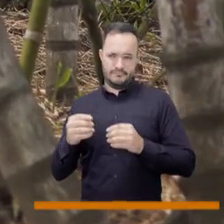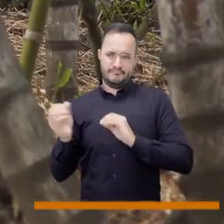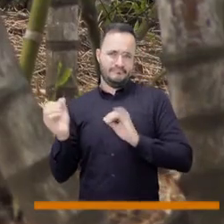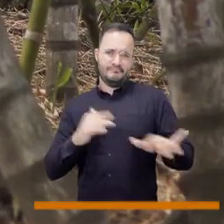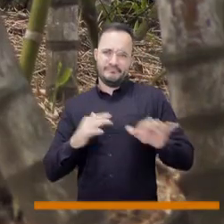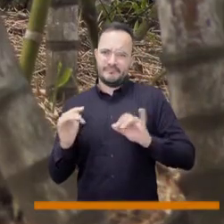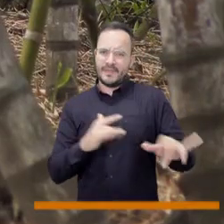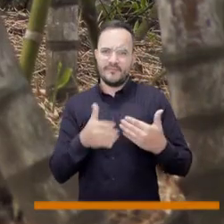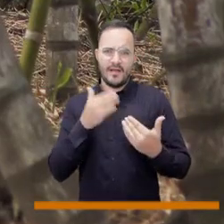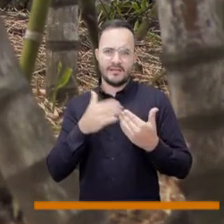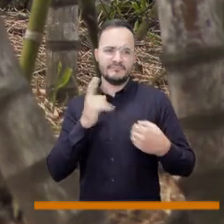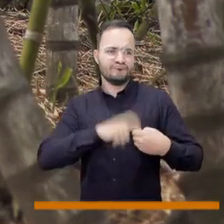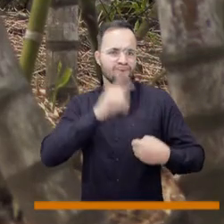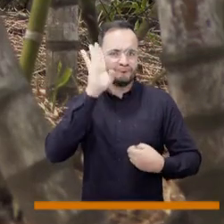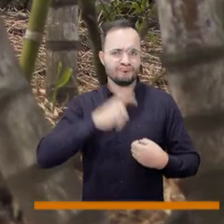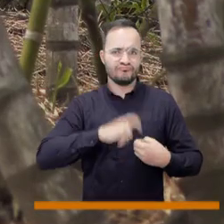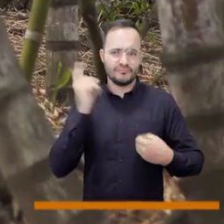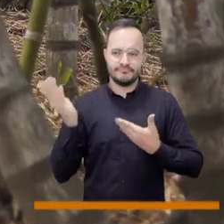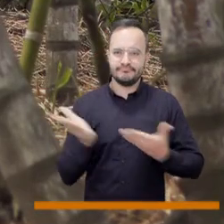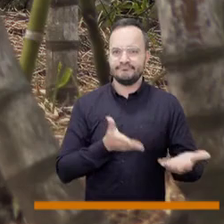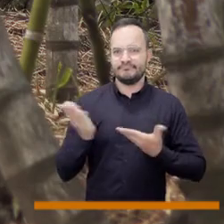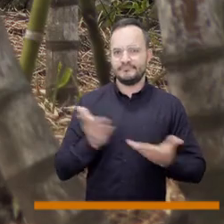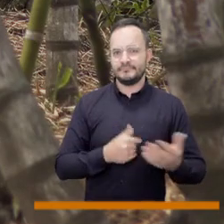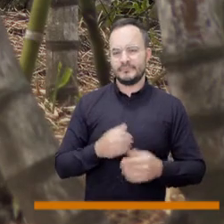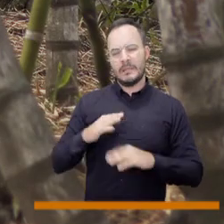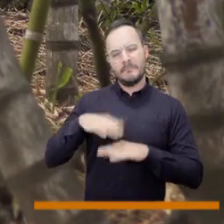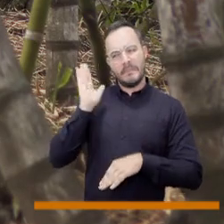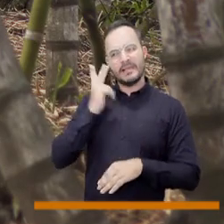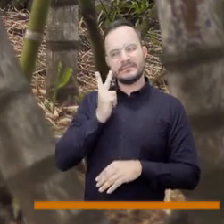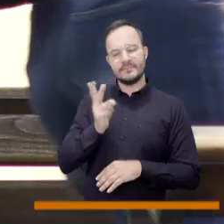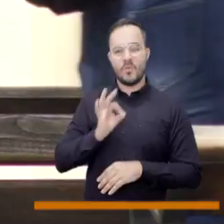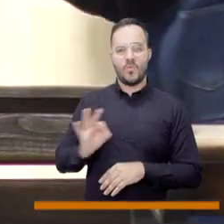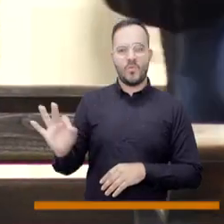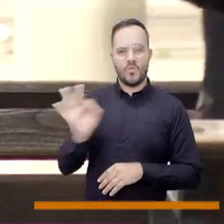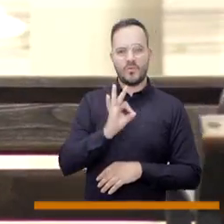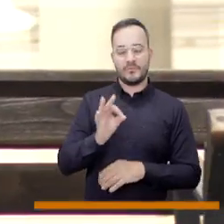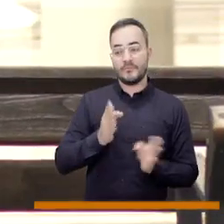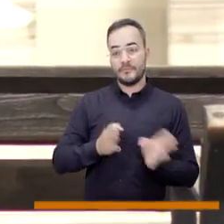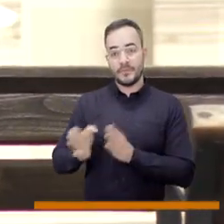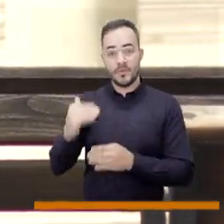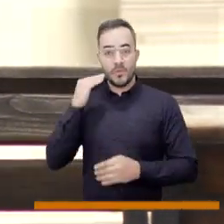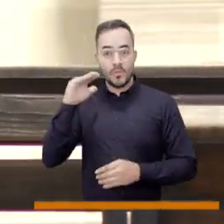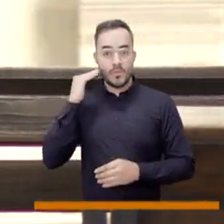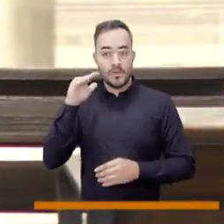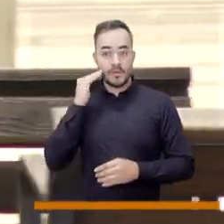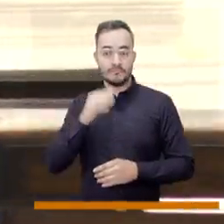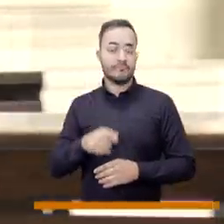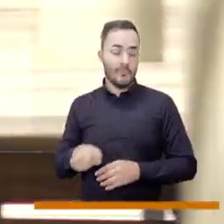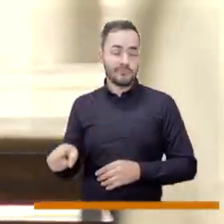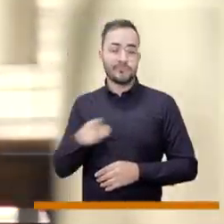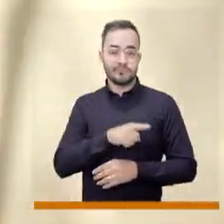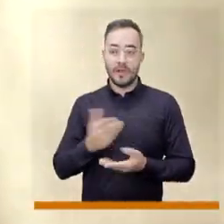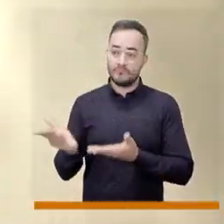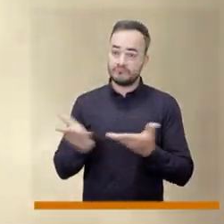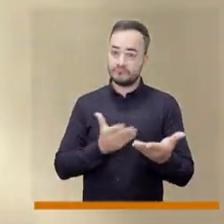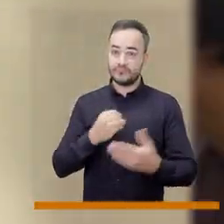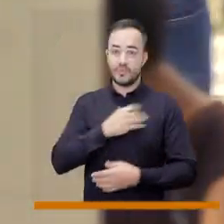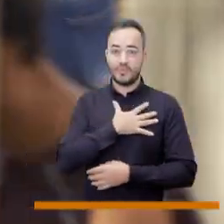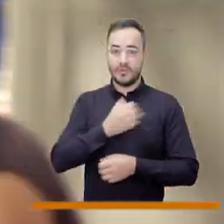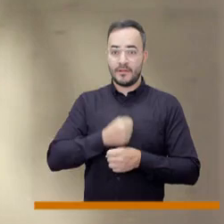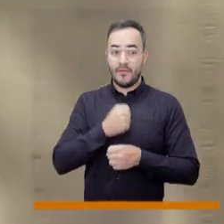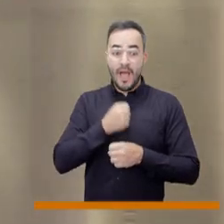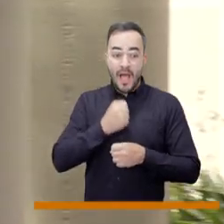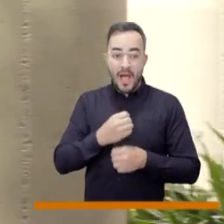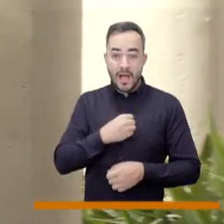ir hacia esas estructuras criminales. Esto, sobre todo en el caso de los hombres, pero frente a las mujeres también hay ofertas laborales e informales